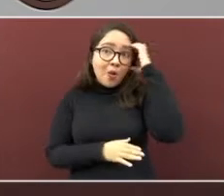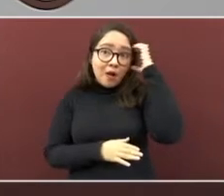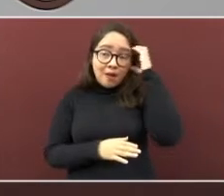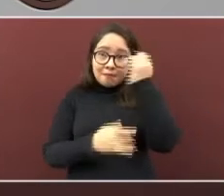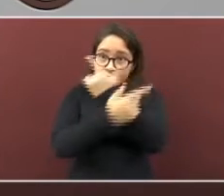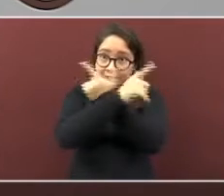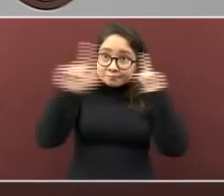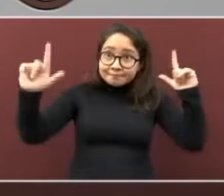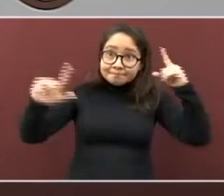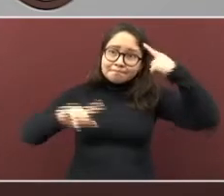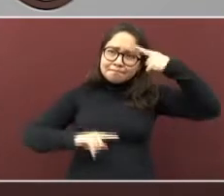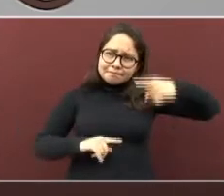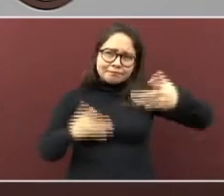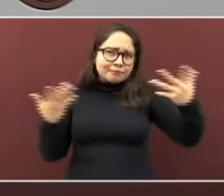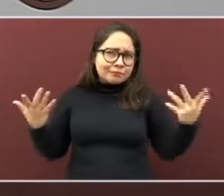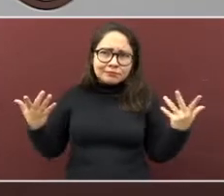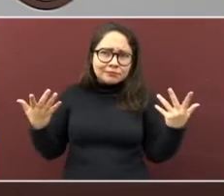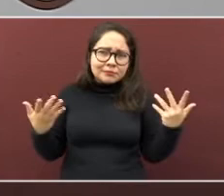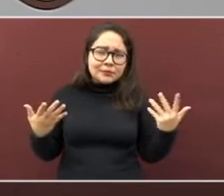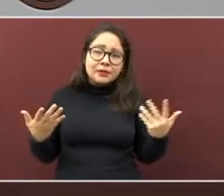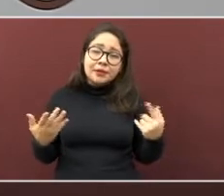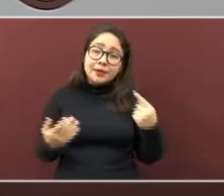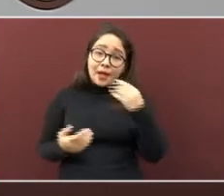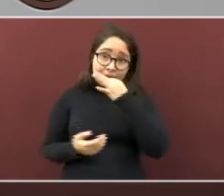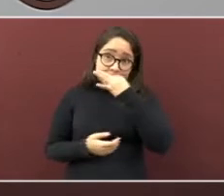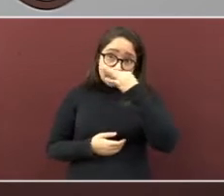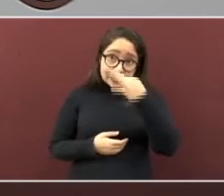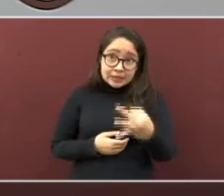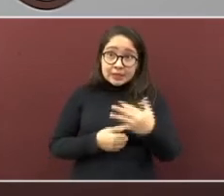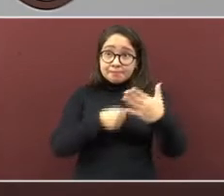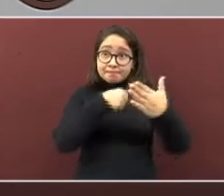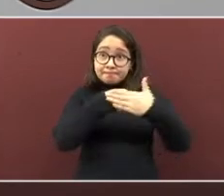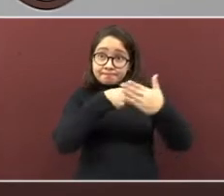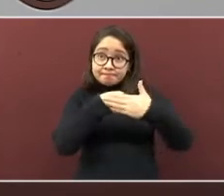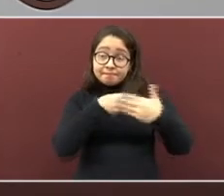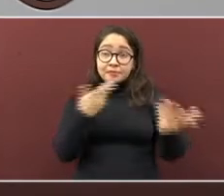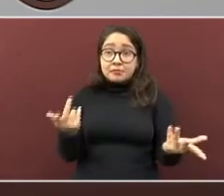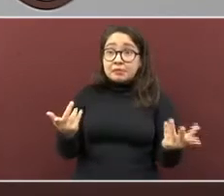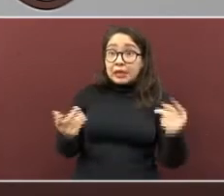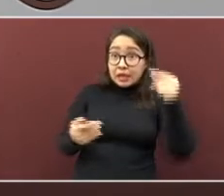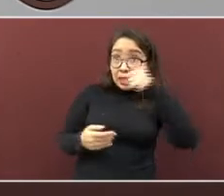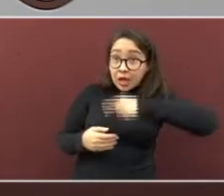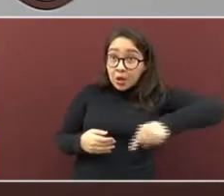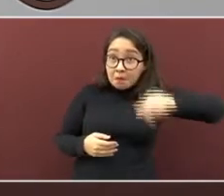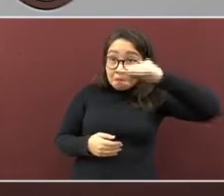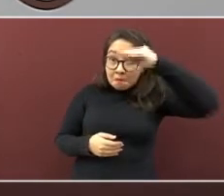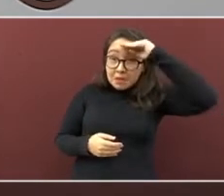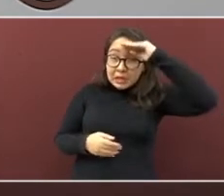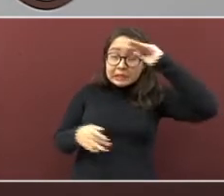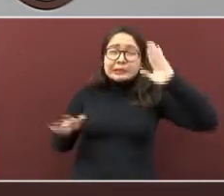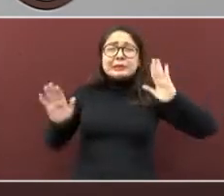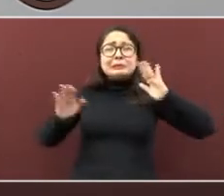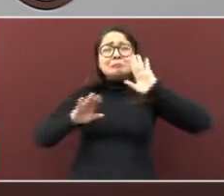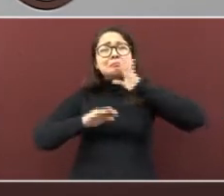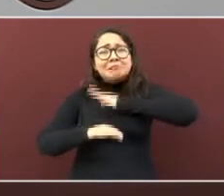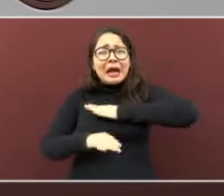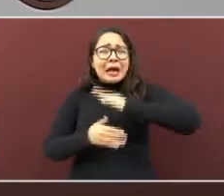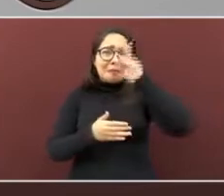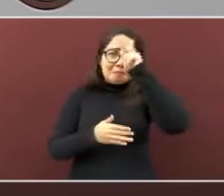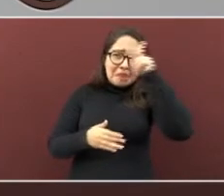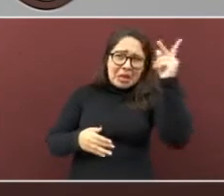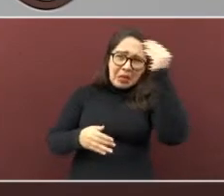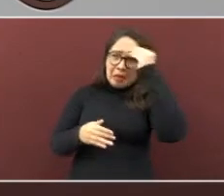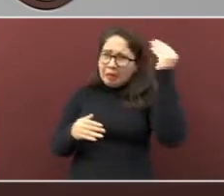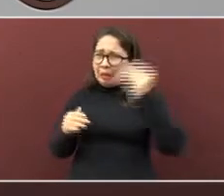Con esto les quiero decir que no es ese panorama desolador, trágico, que